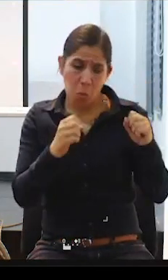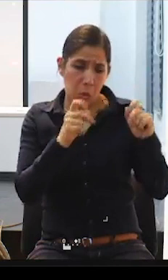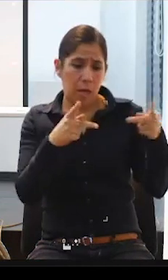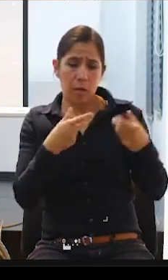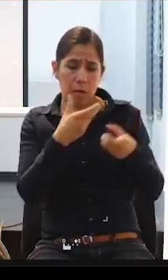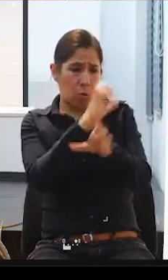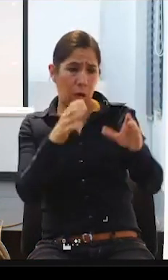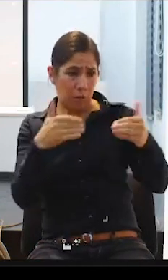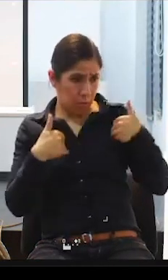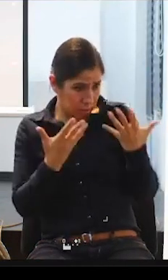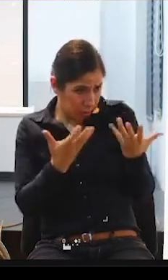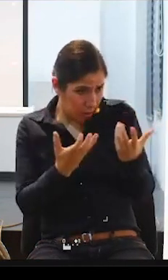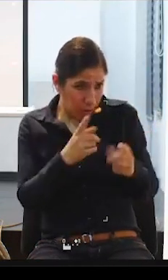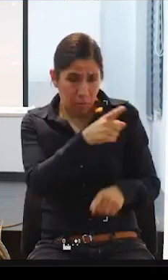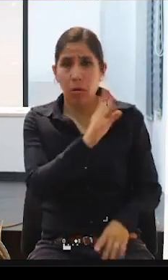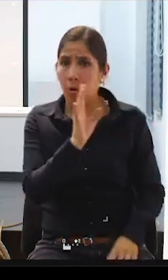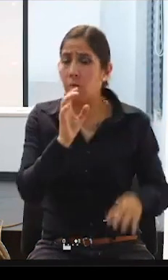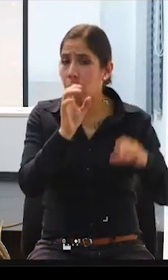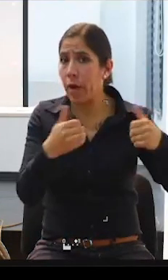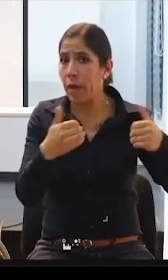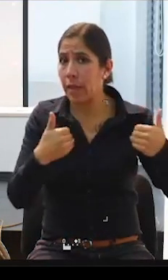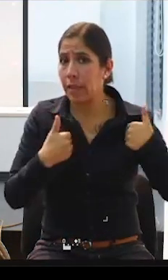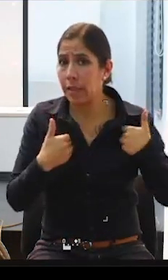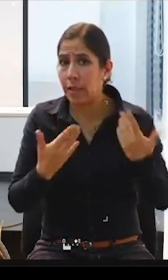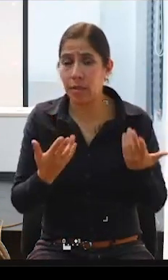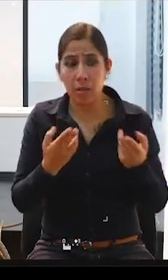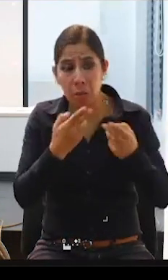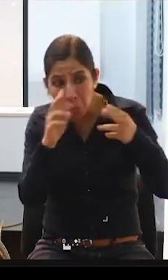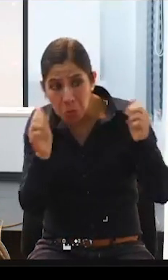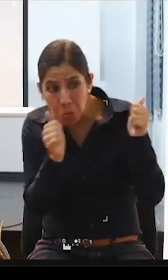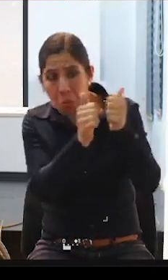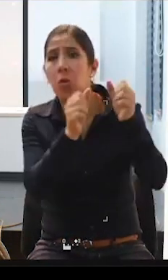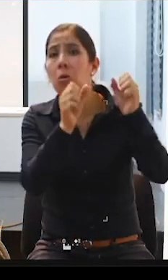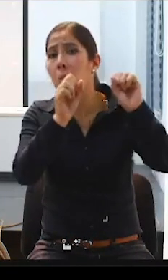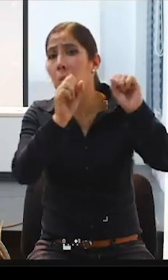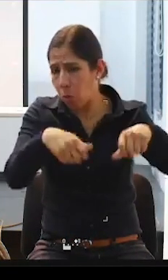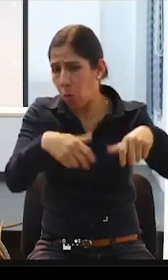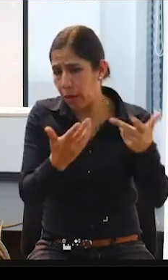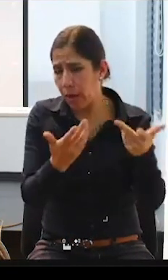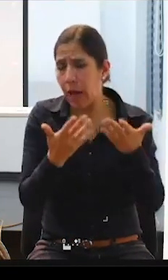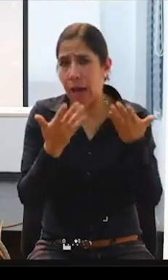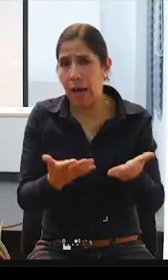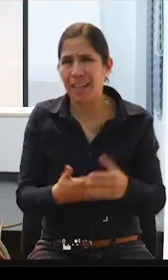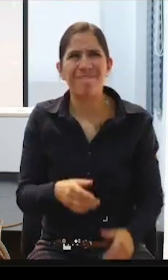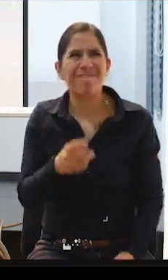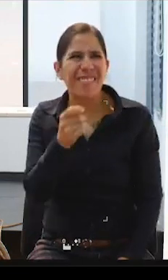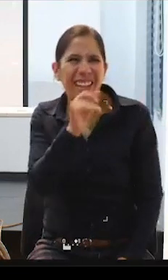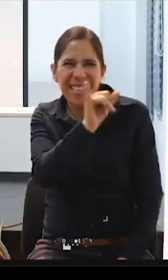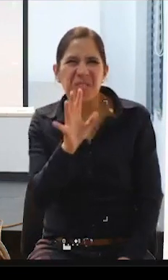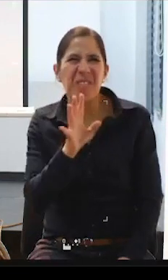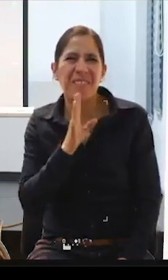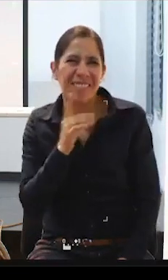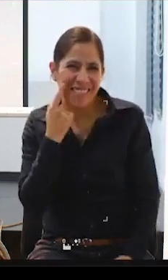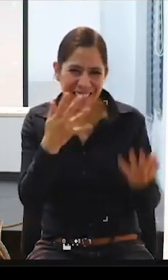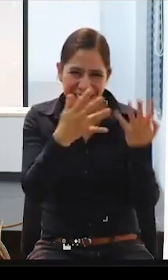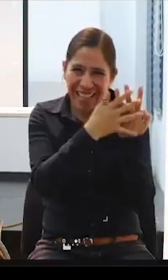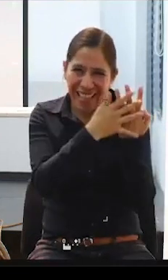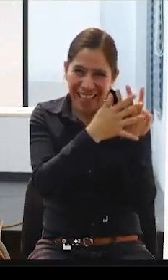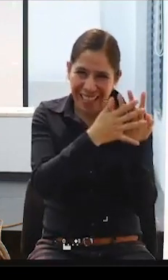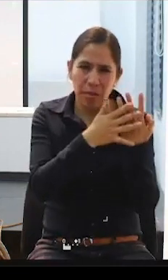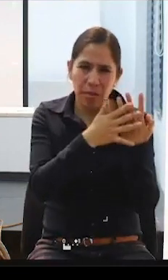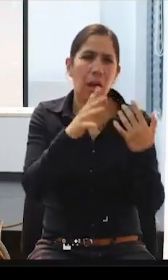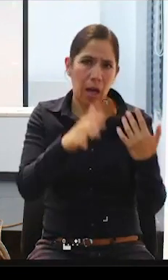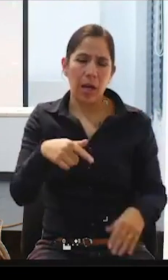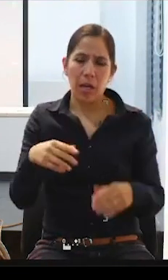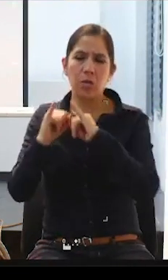y tienes y tienes tu ratito de, pues como en la cárcel, ¿no? Como en la cárcel, que de una vez a la semana